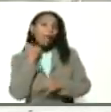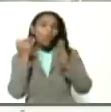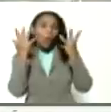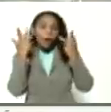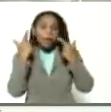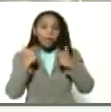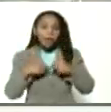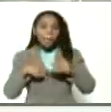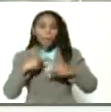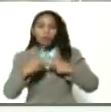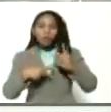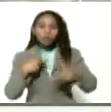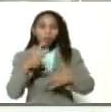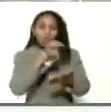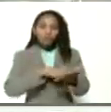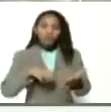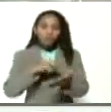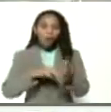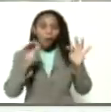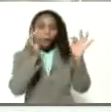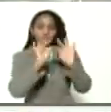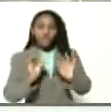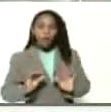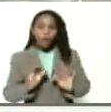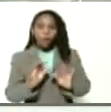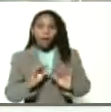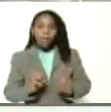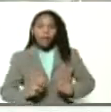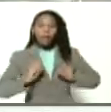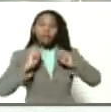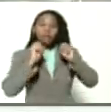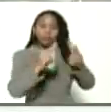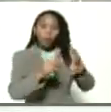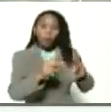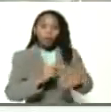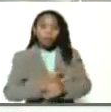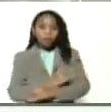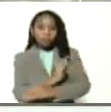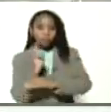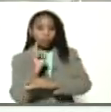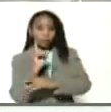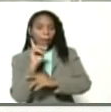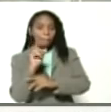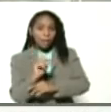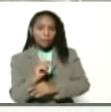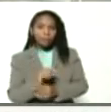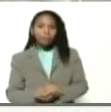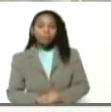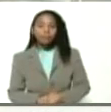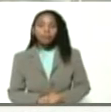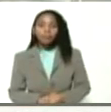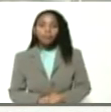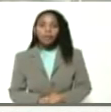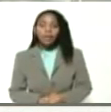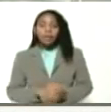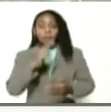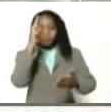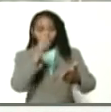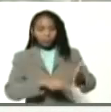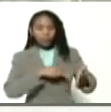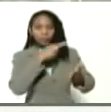la producción agrícola mediante diagnósticos oportunos y entre otras cosas también elimina